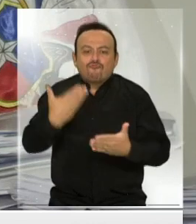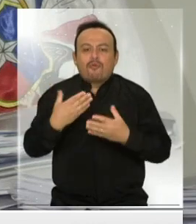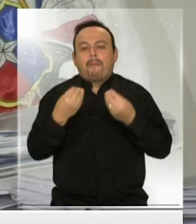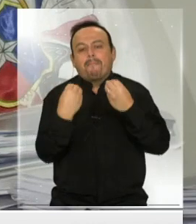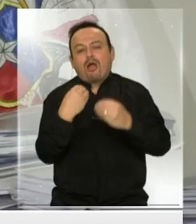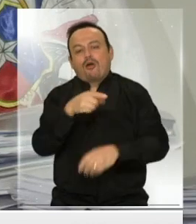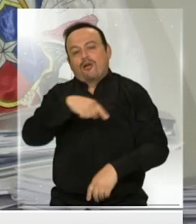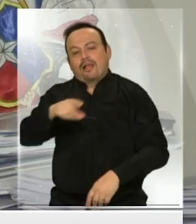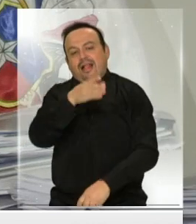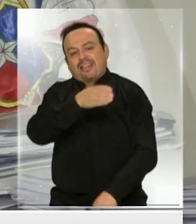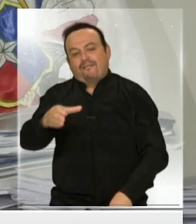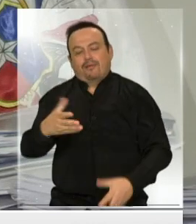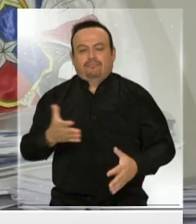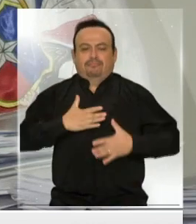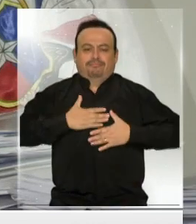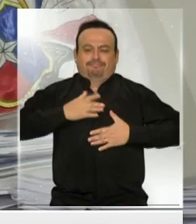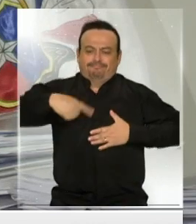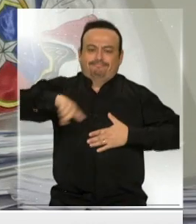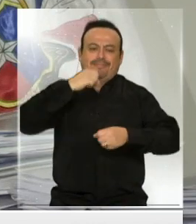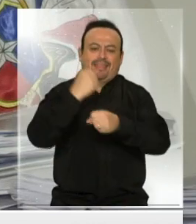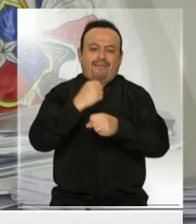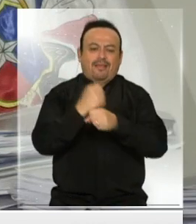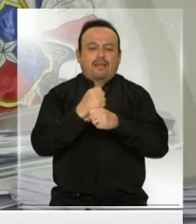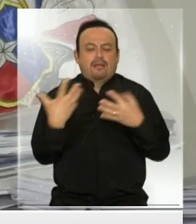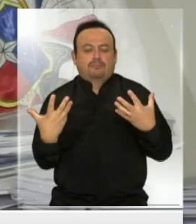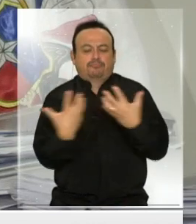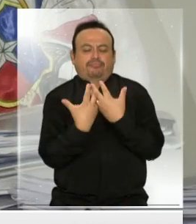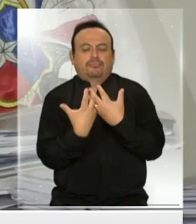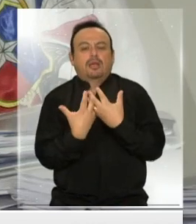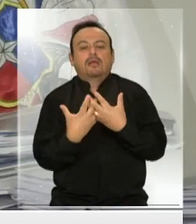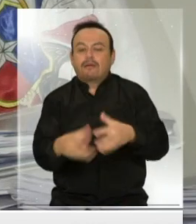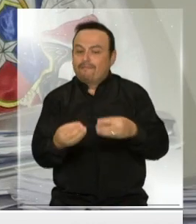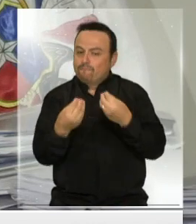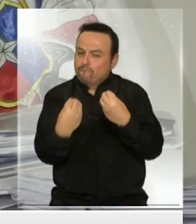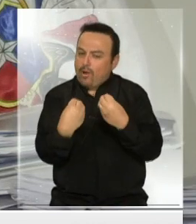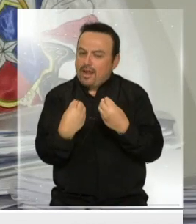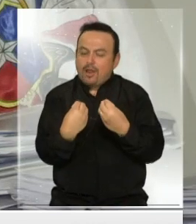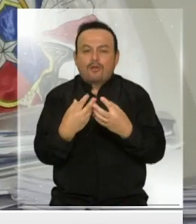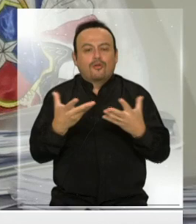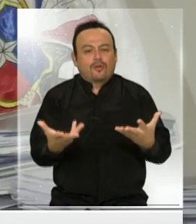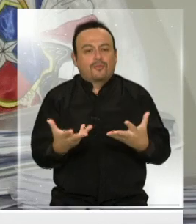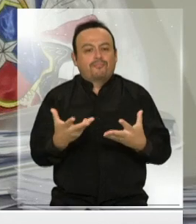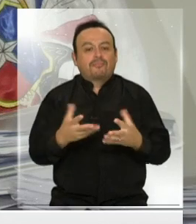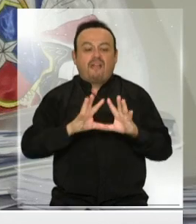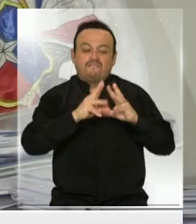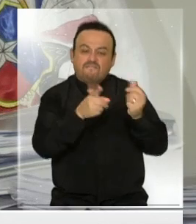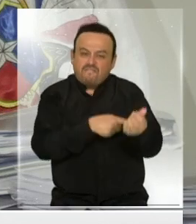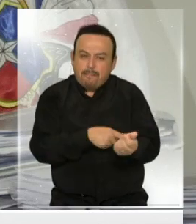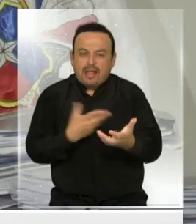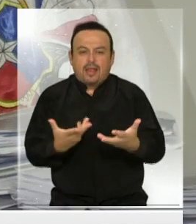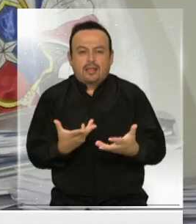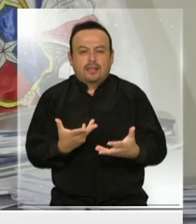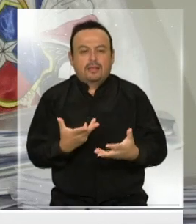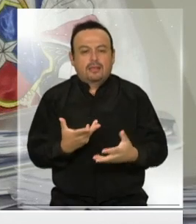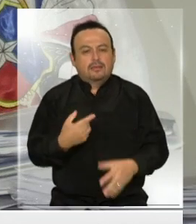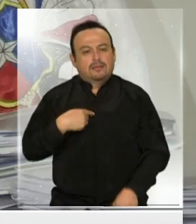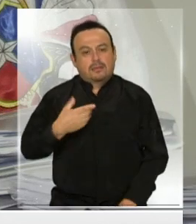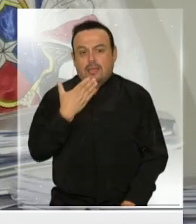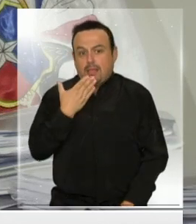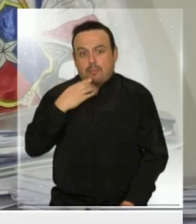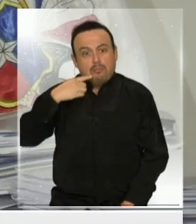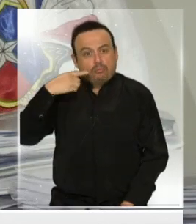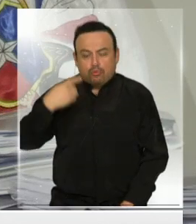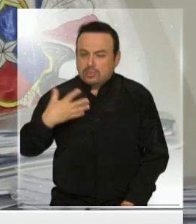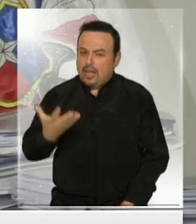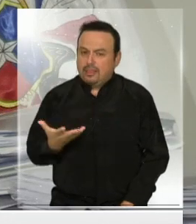Porque permite compatibilizar mejor el mundo del trabajo, que es muy importante, con el mundo de la familia, que es también muy